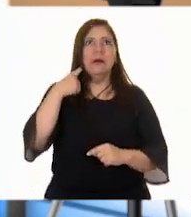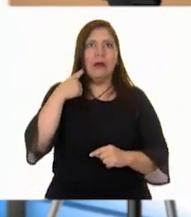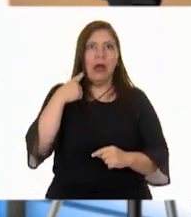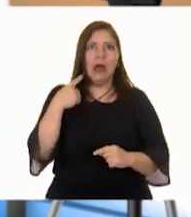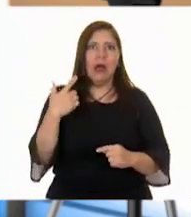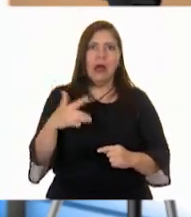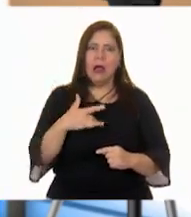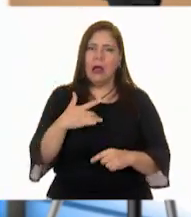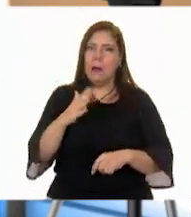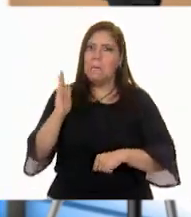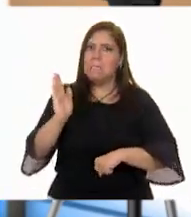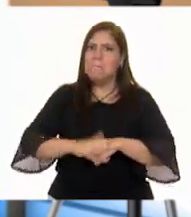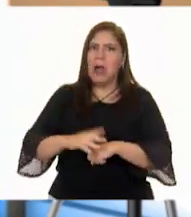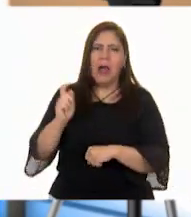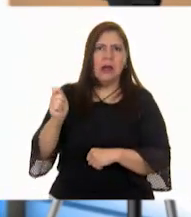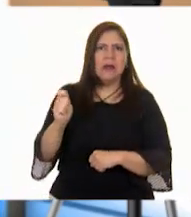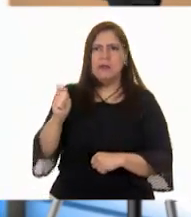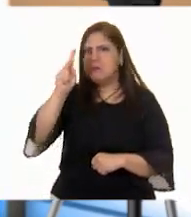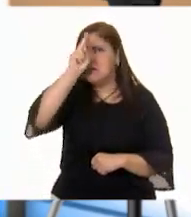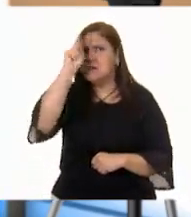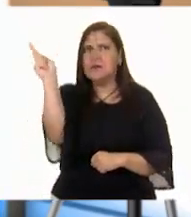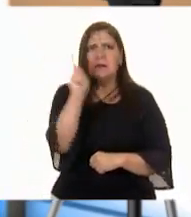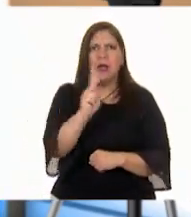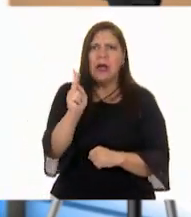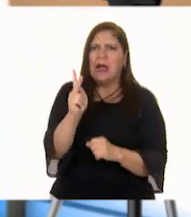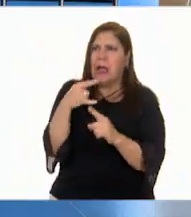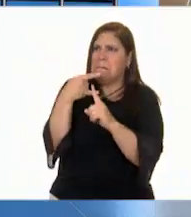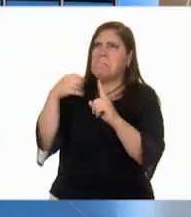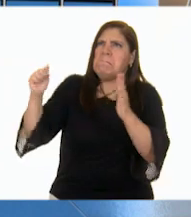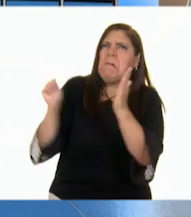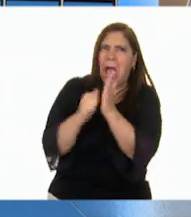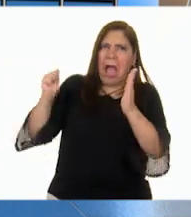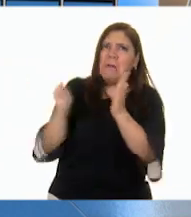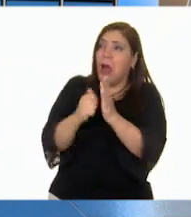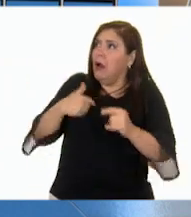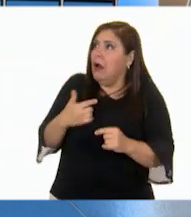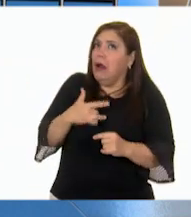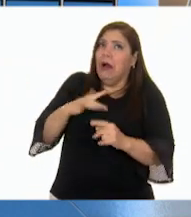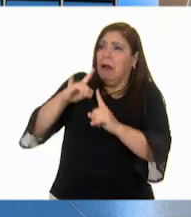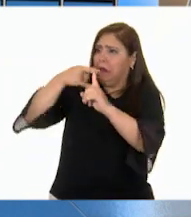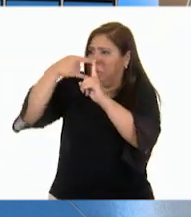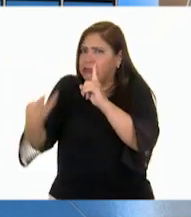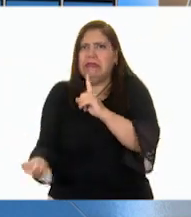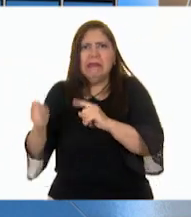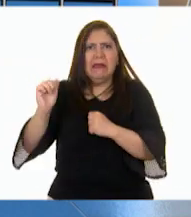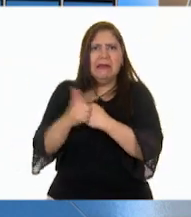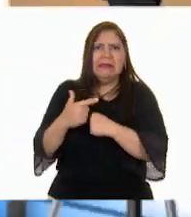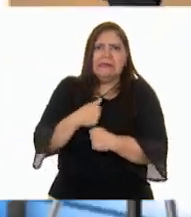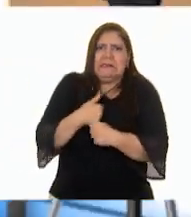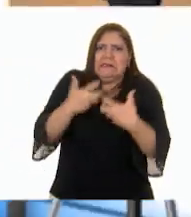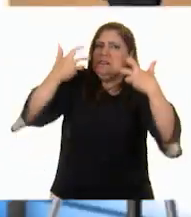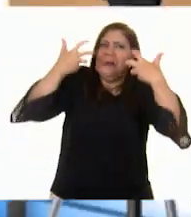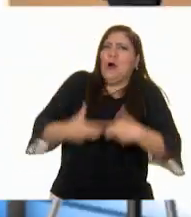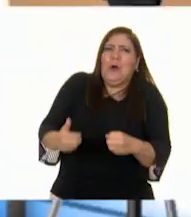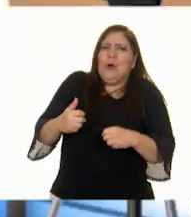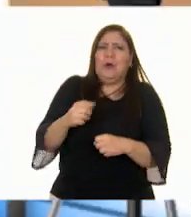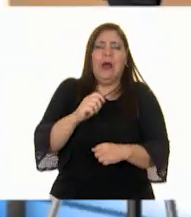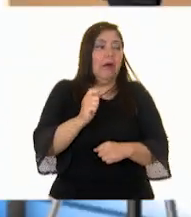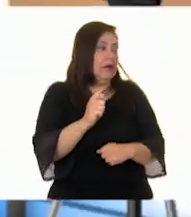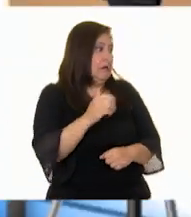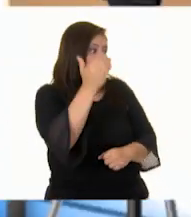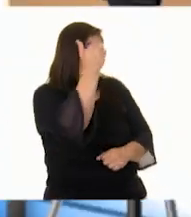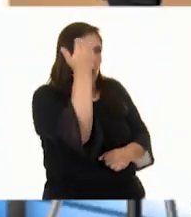hicieron con una intensidad. ¡Ay, que parecía que la tiraban! ¡Ay, ay! Grité asustado. ¡Qué horror!